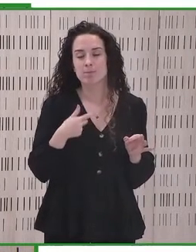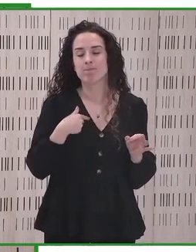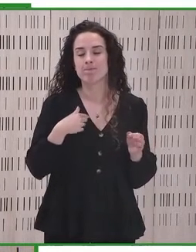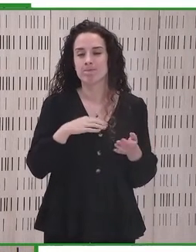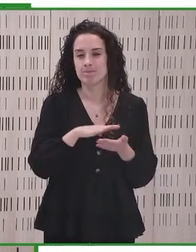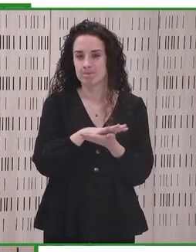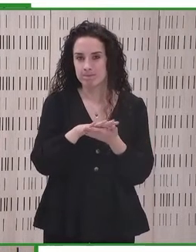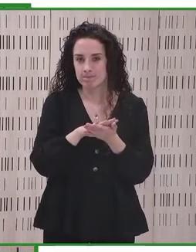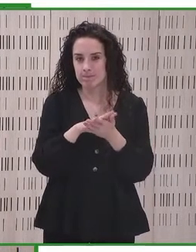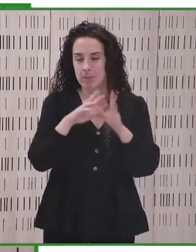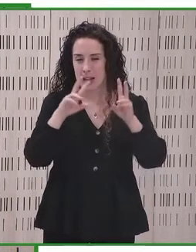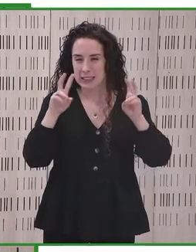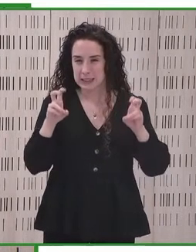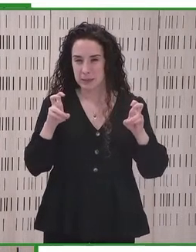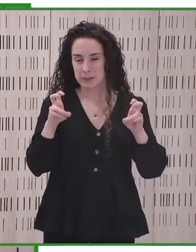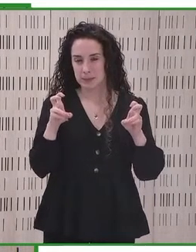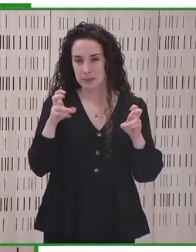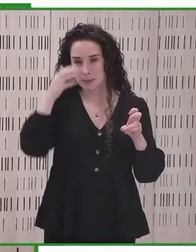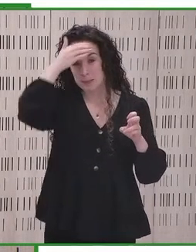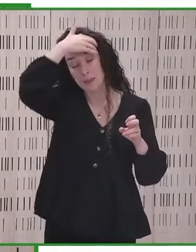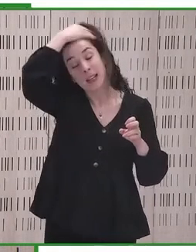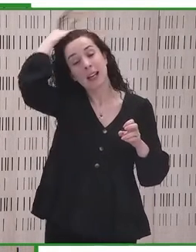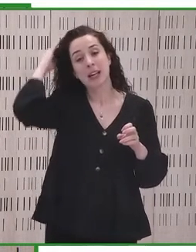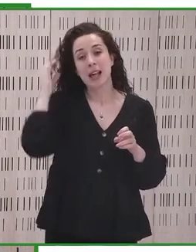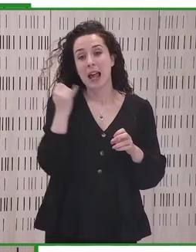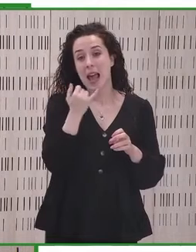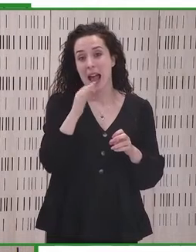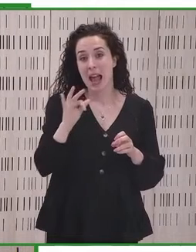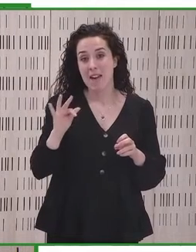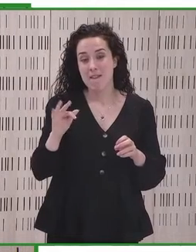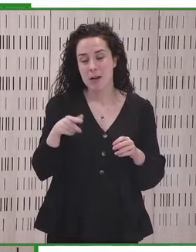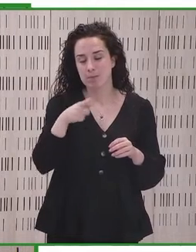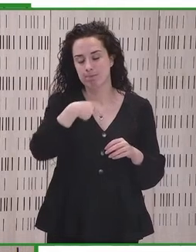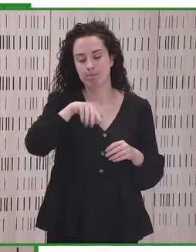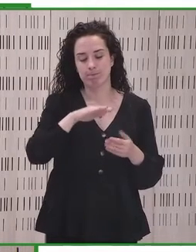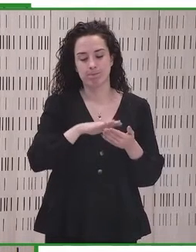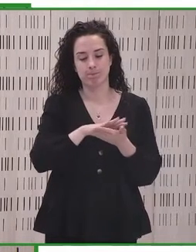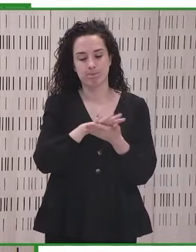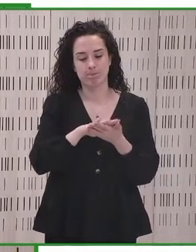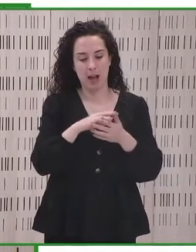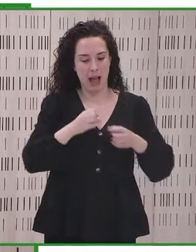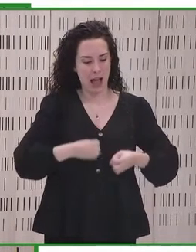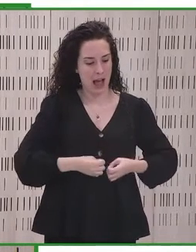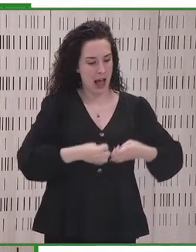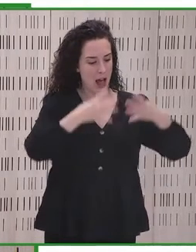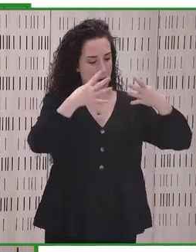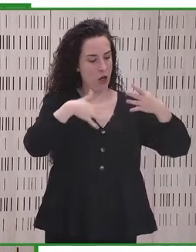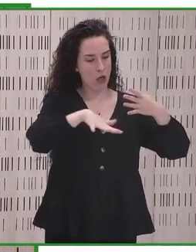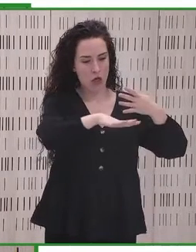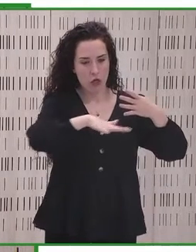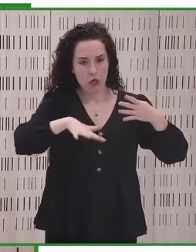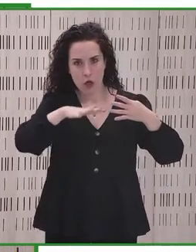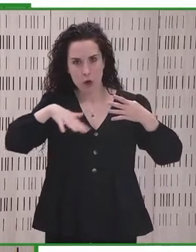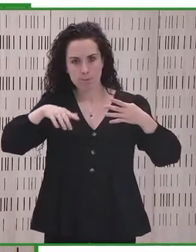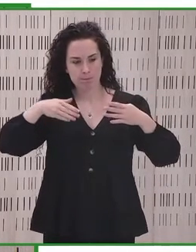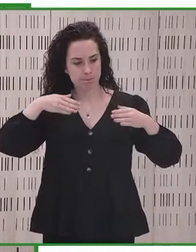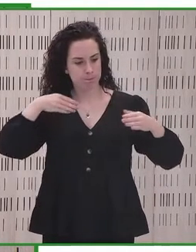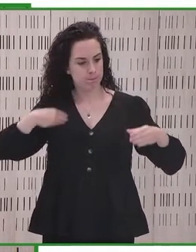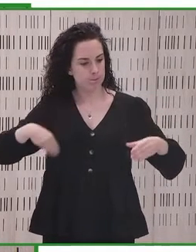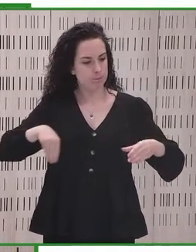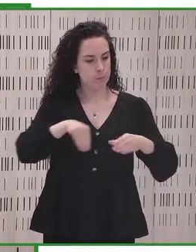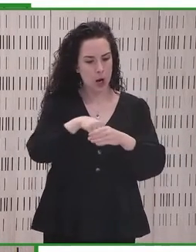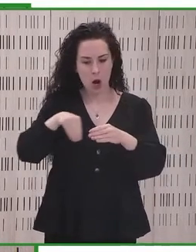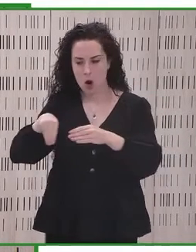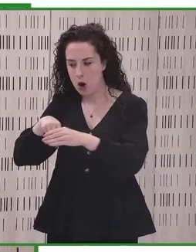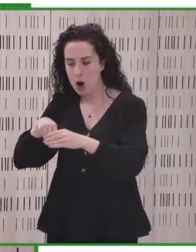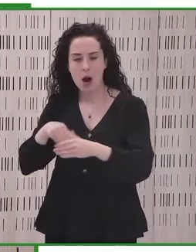a que, si realmente estamos haciendo edificios, entornos totalmente inclusivos,